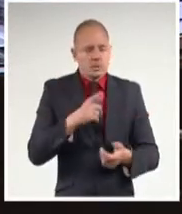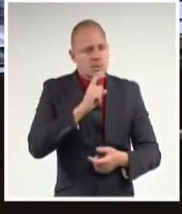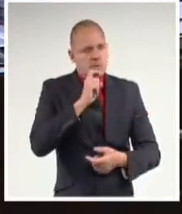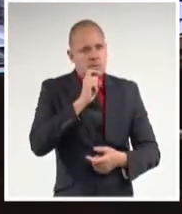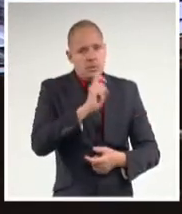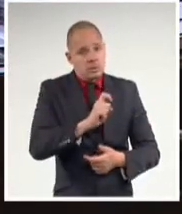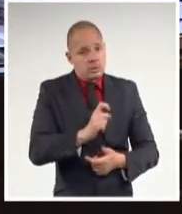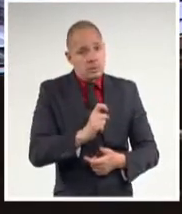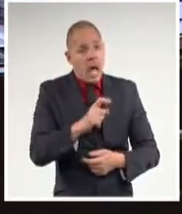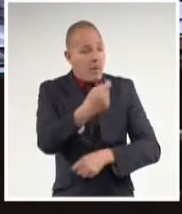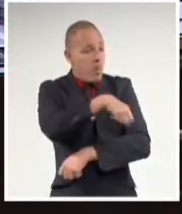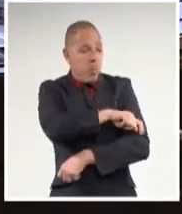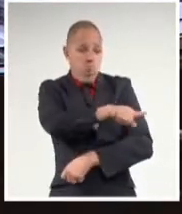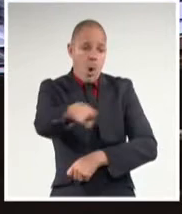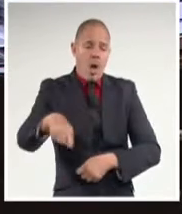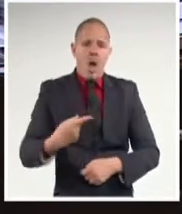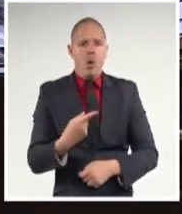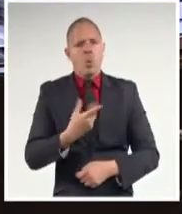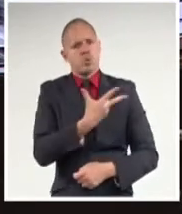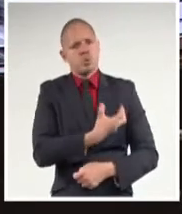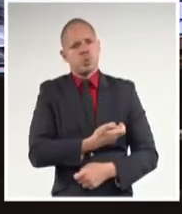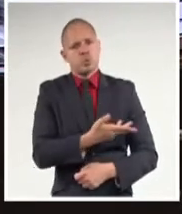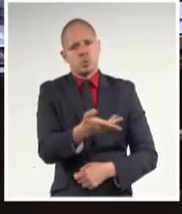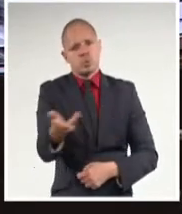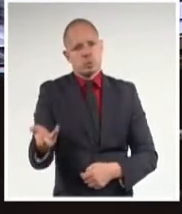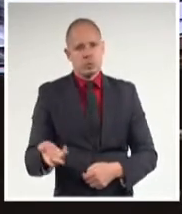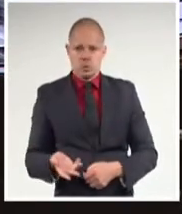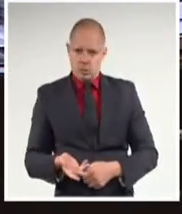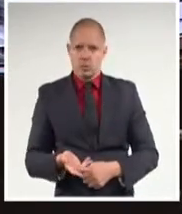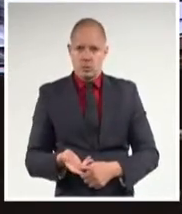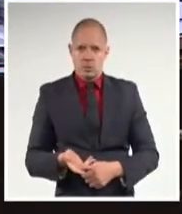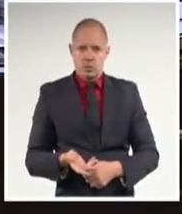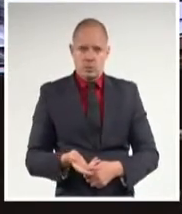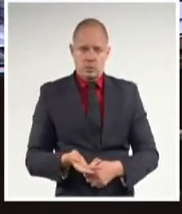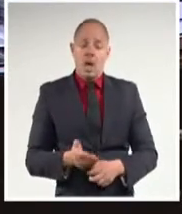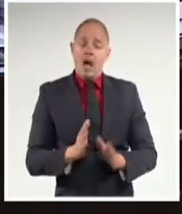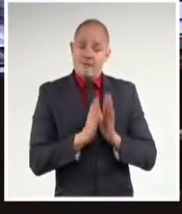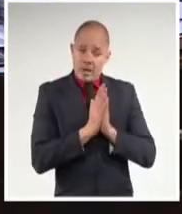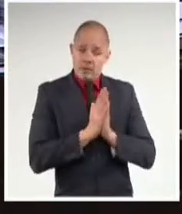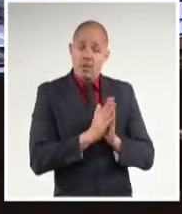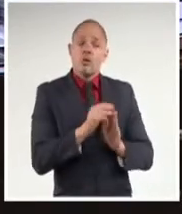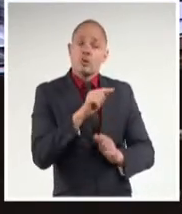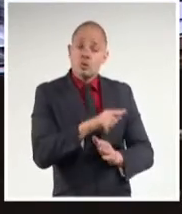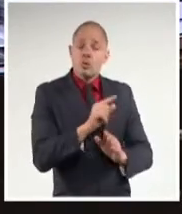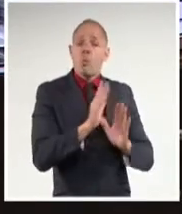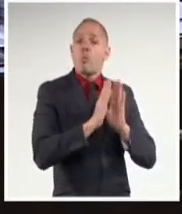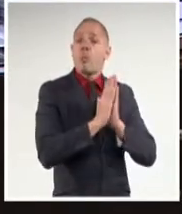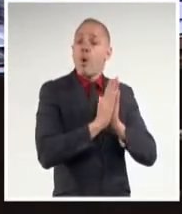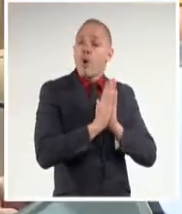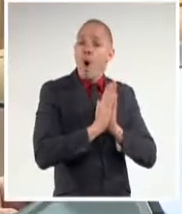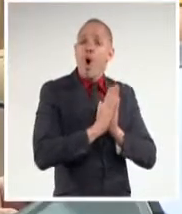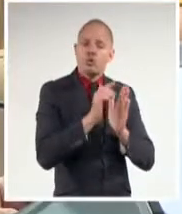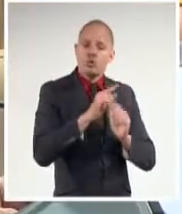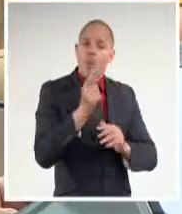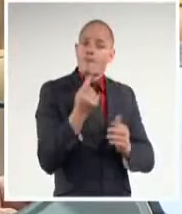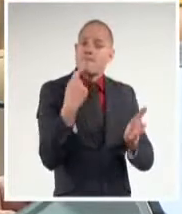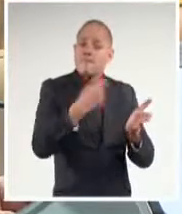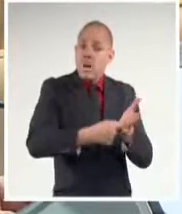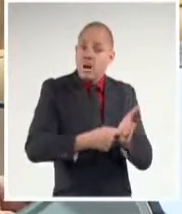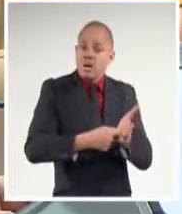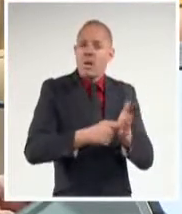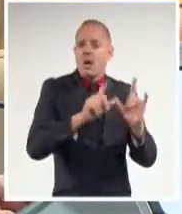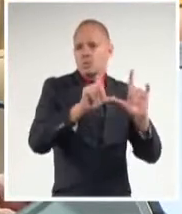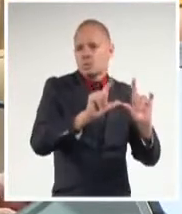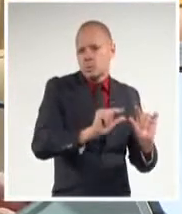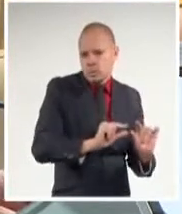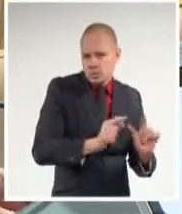o de ganancia particular o colectiva en función de bajar precios y que la población tenga precios más asequibles a